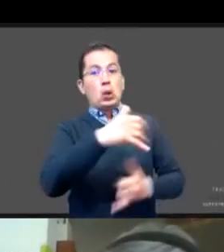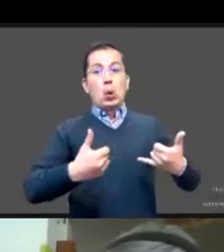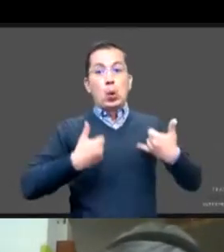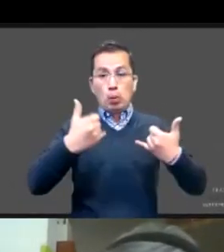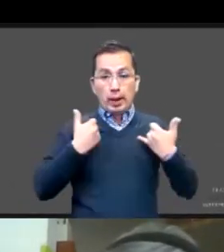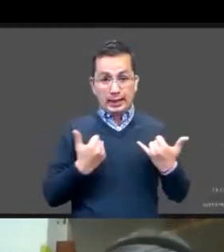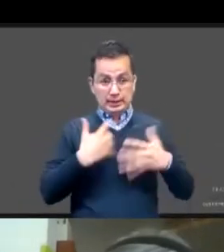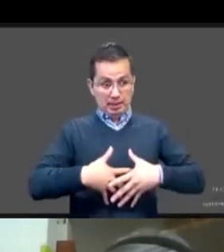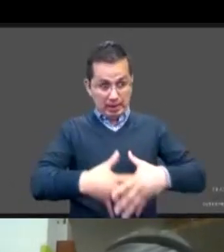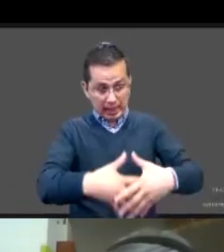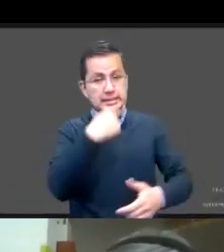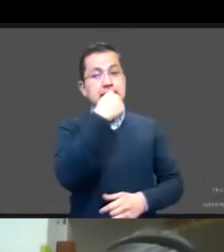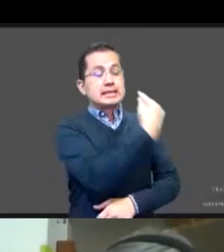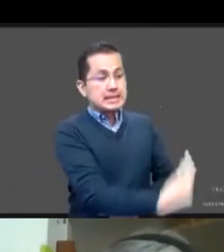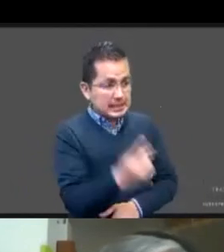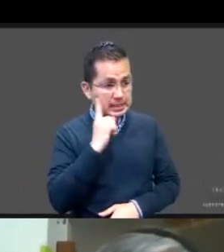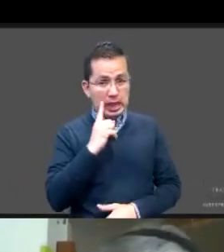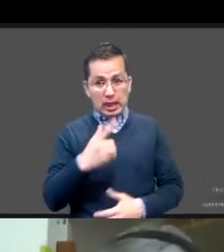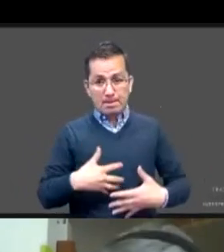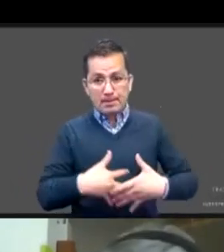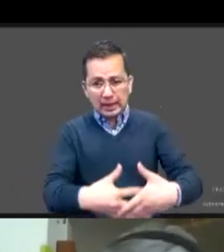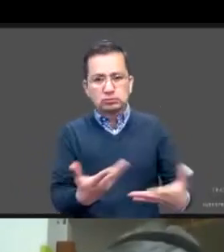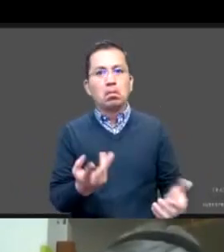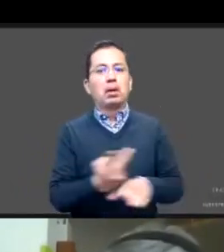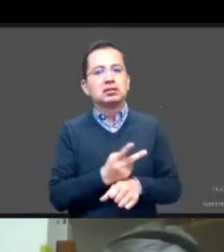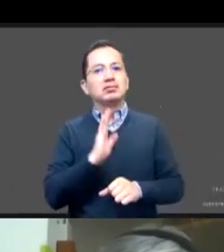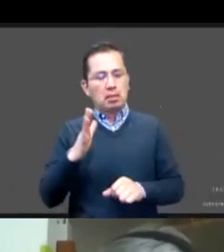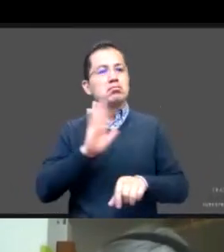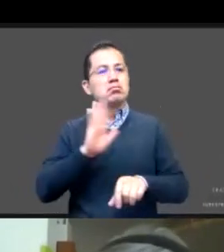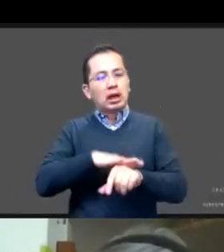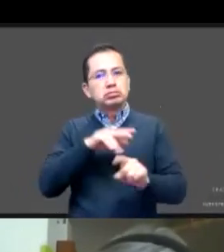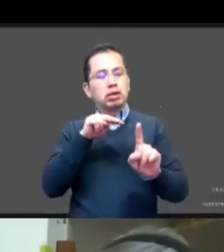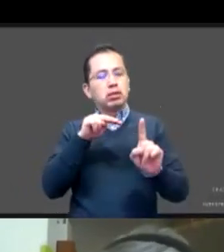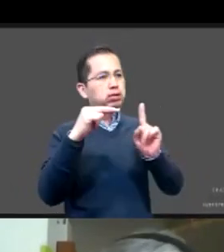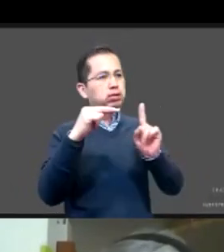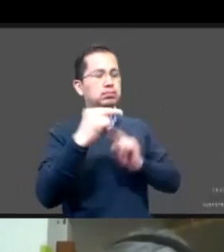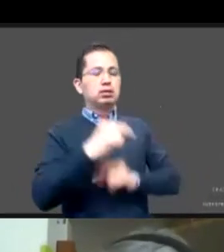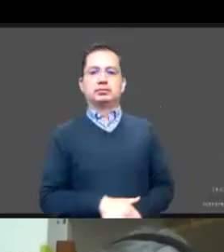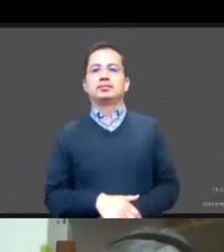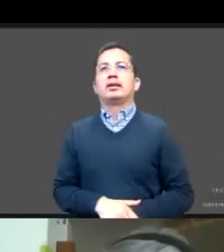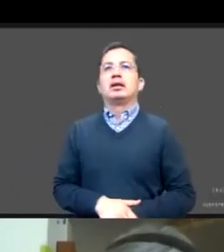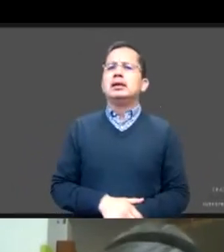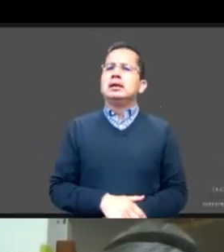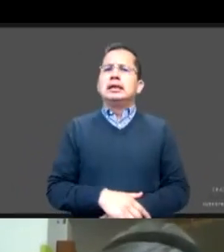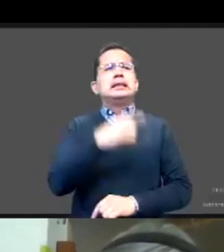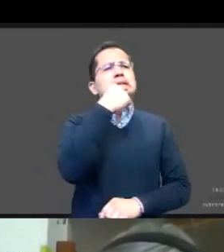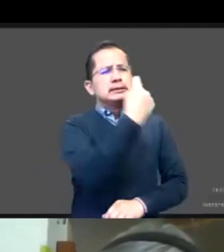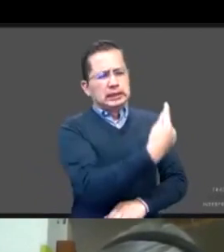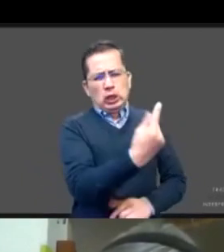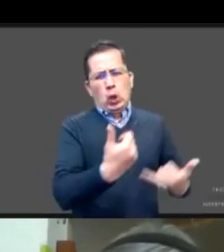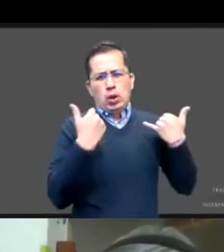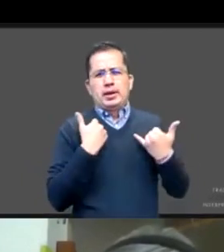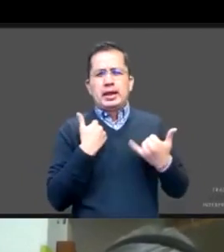el embarazo en niñas. 17.5 años es el inicio de la vida sexual, nos decía Maricruz, en